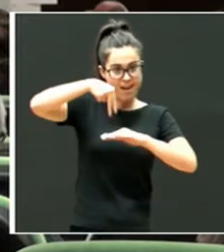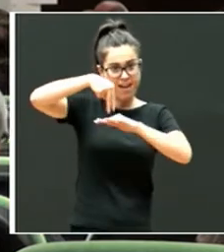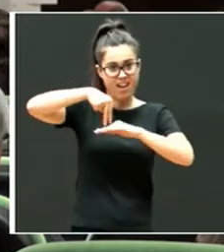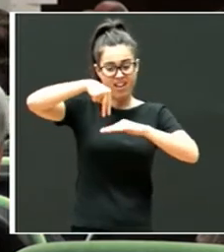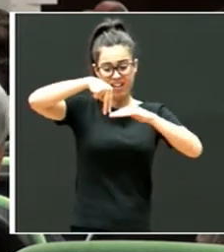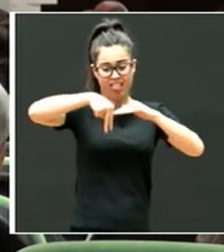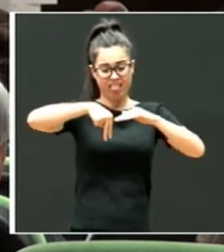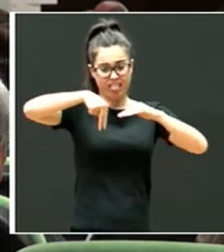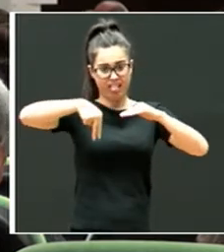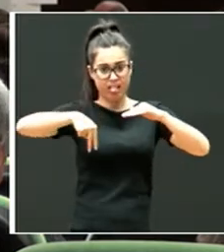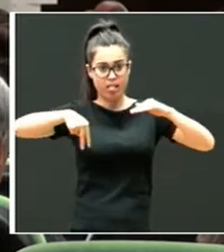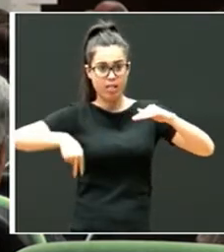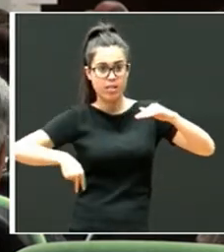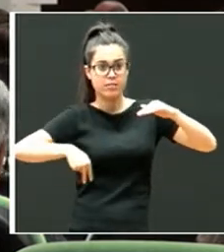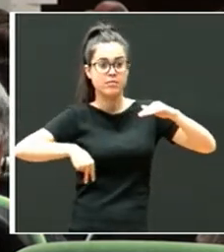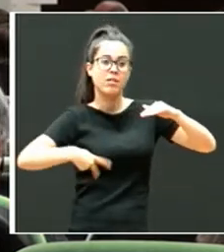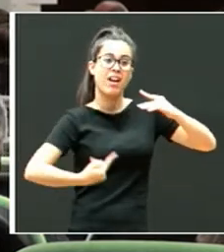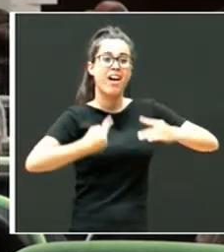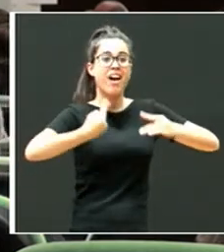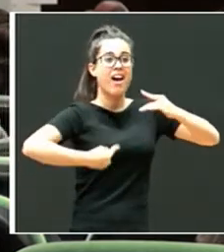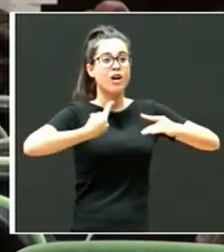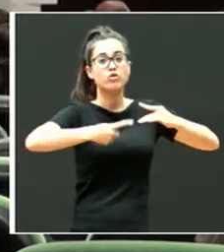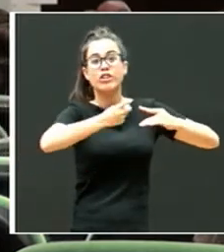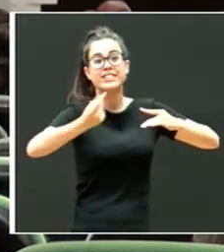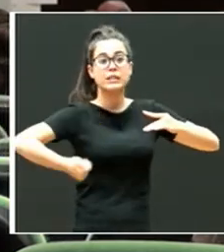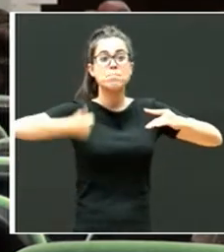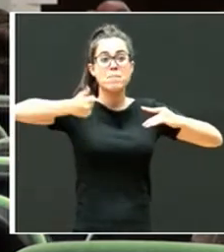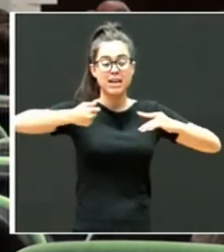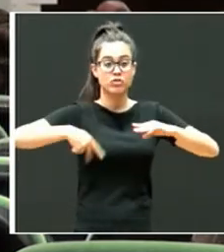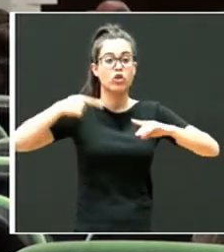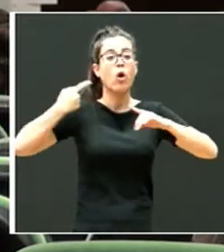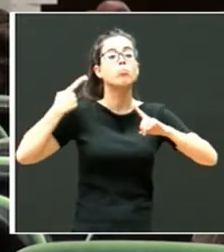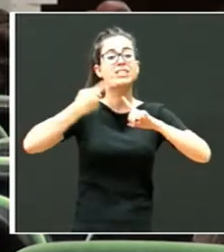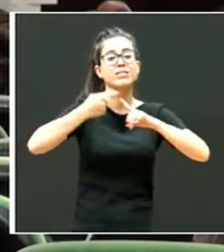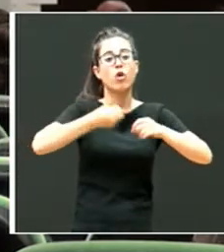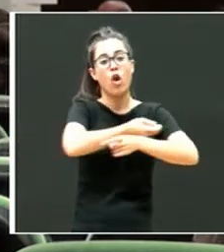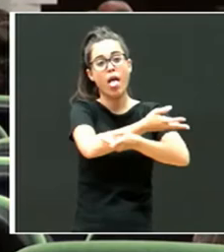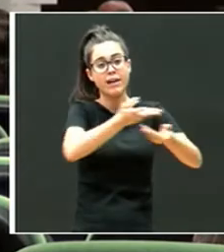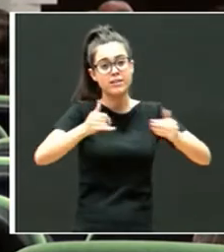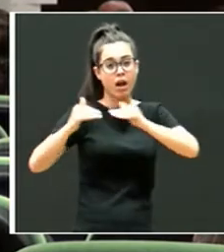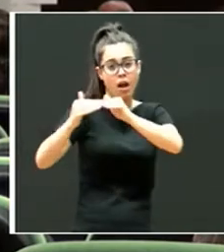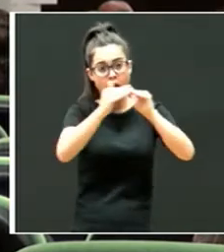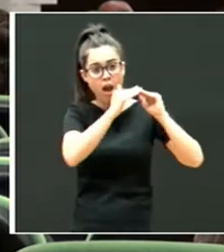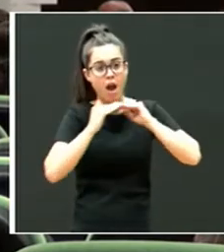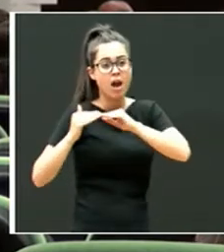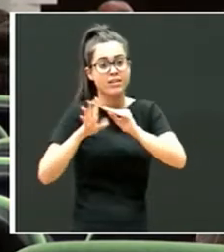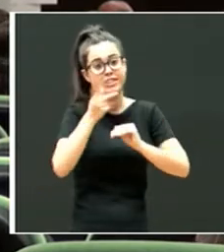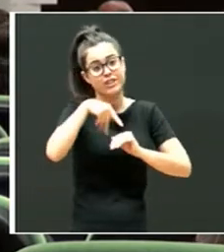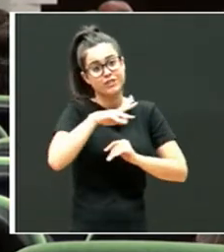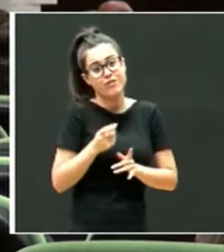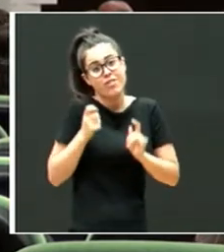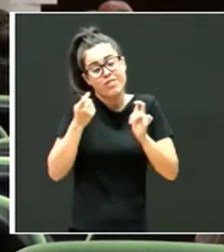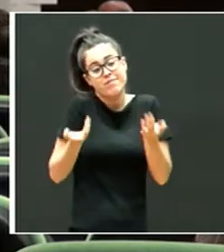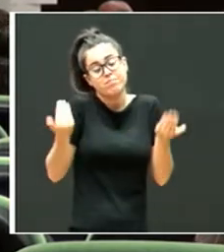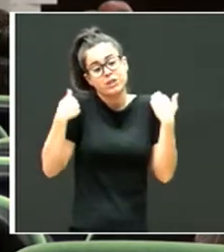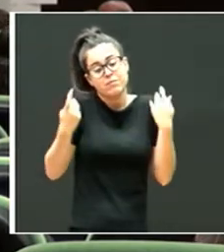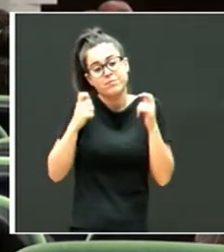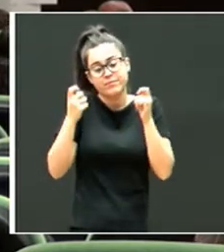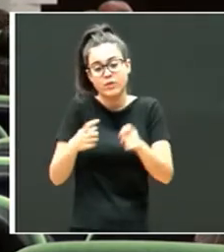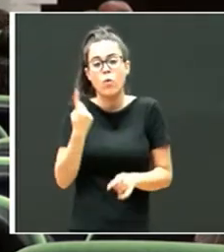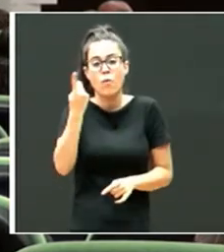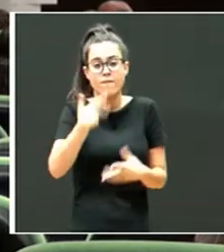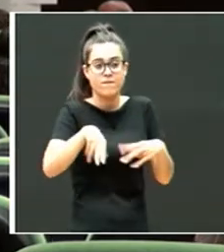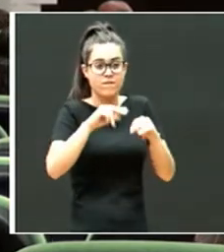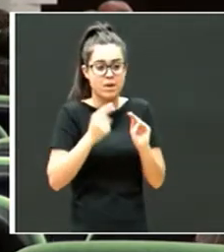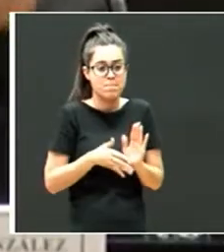necesitar más. Y nuestra obligación y su derecho es darles ese más que necesitan. Bueno, termino con una